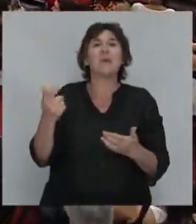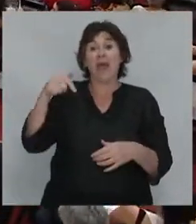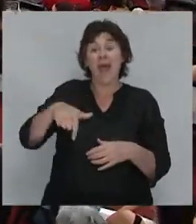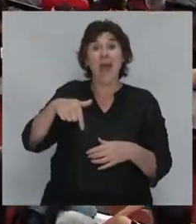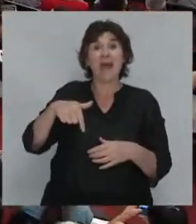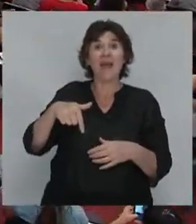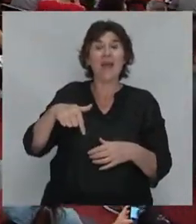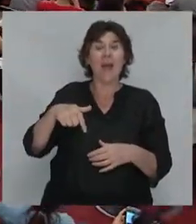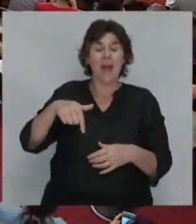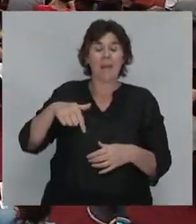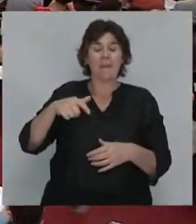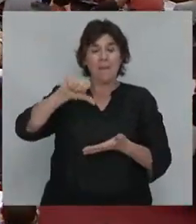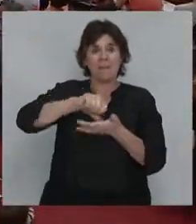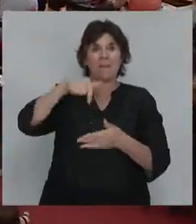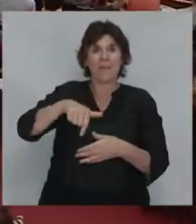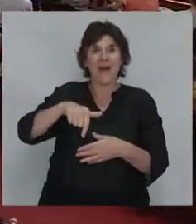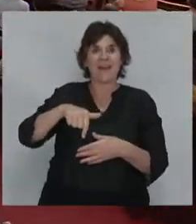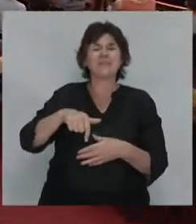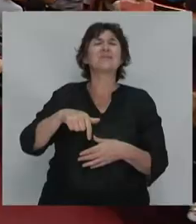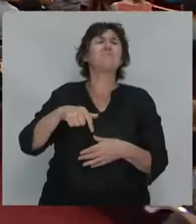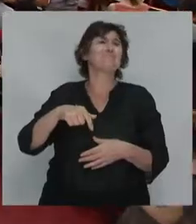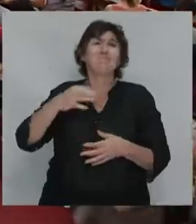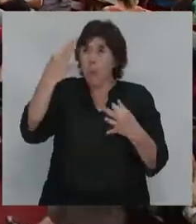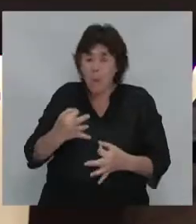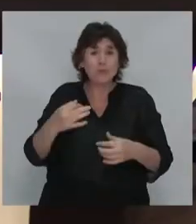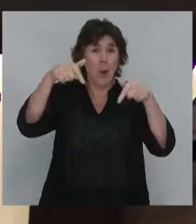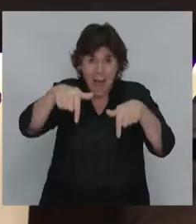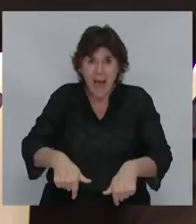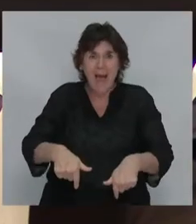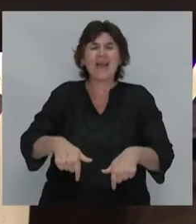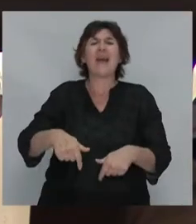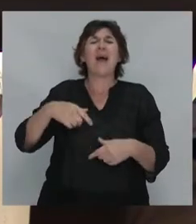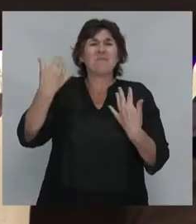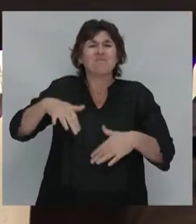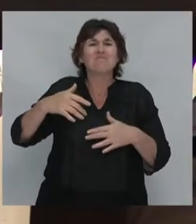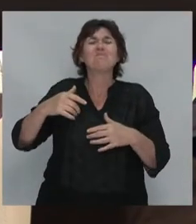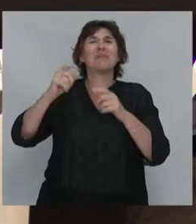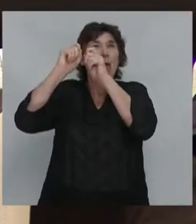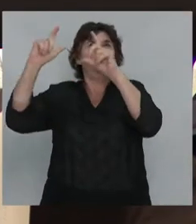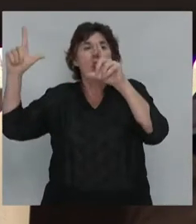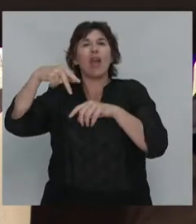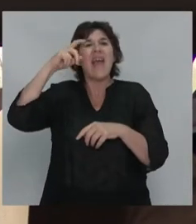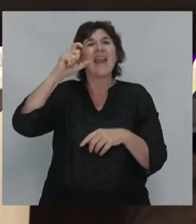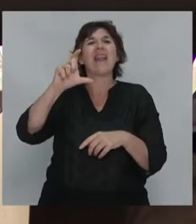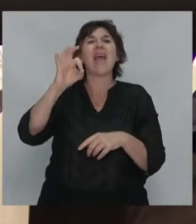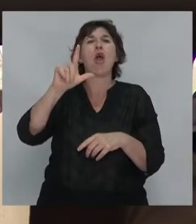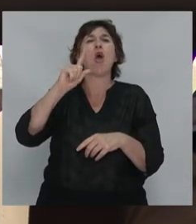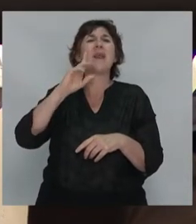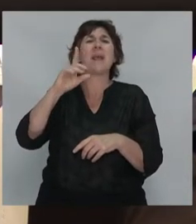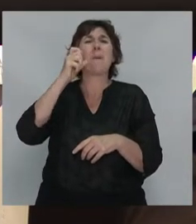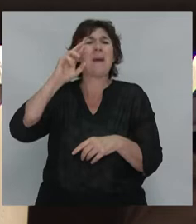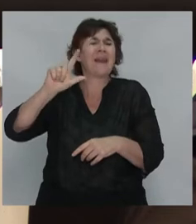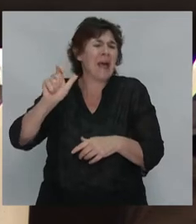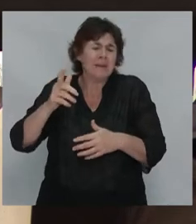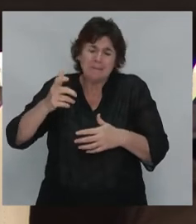el país que nos gobierna una uno de los neoliberalismos más duros, uno de los momentos de políticas